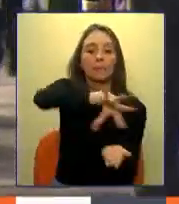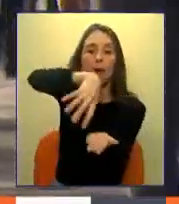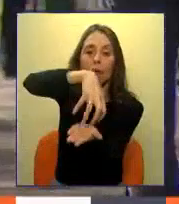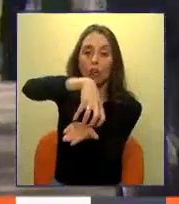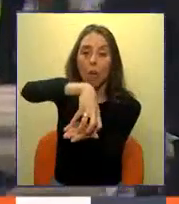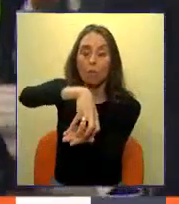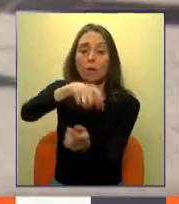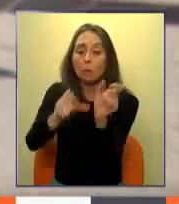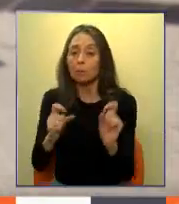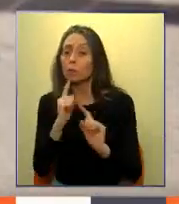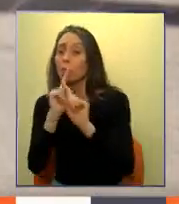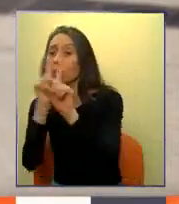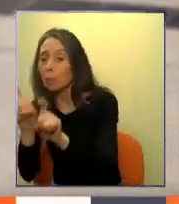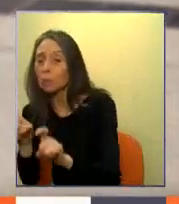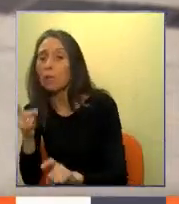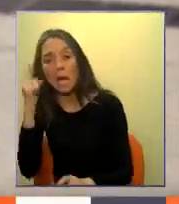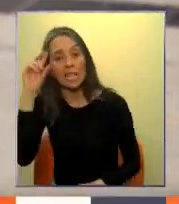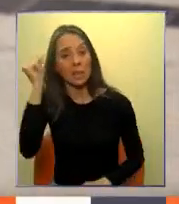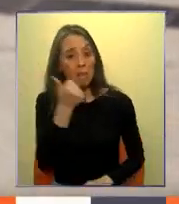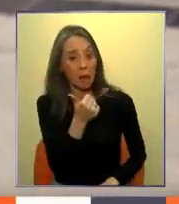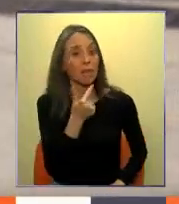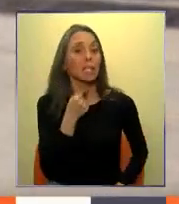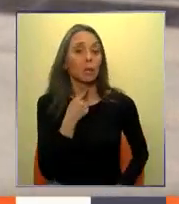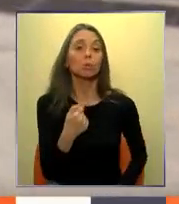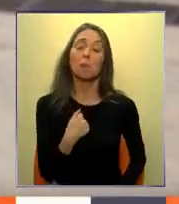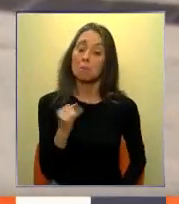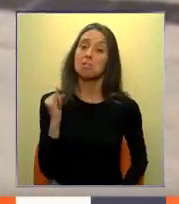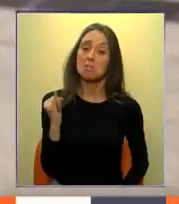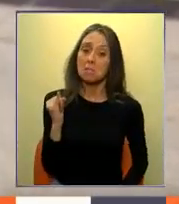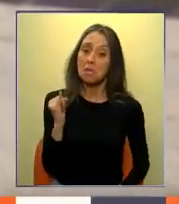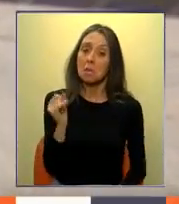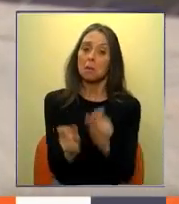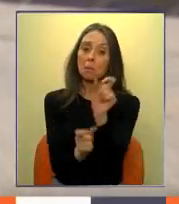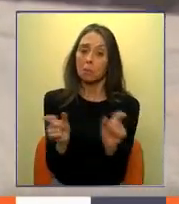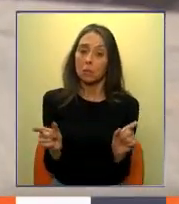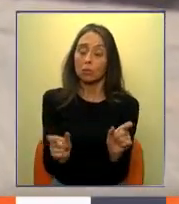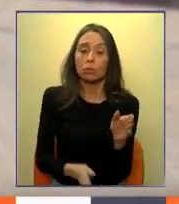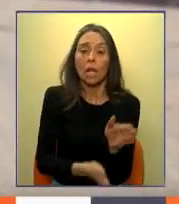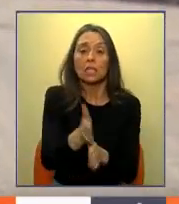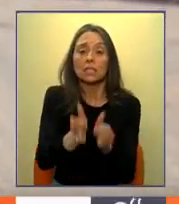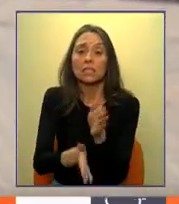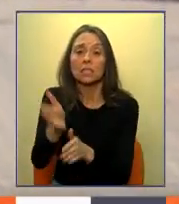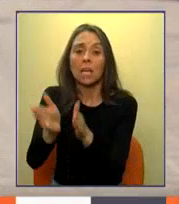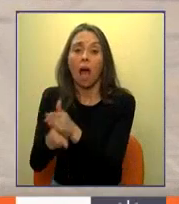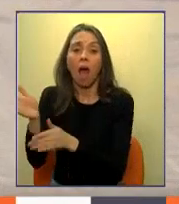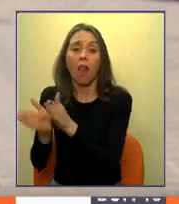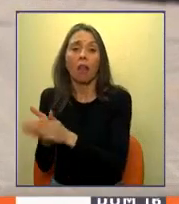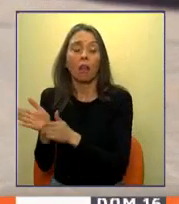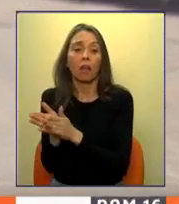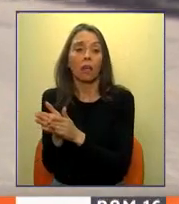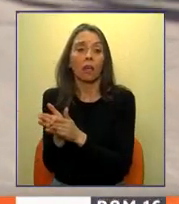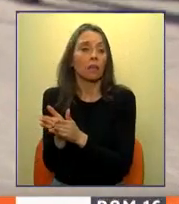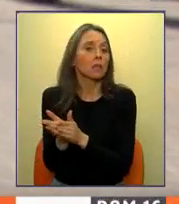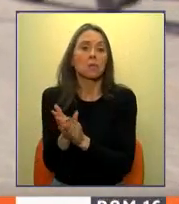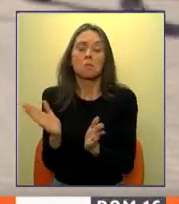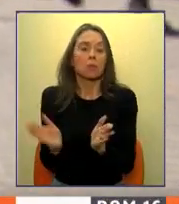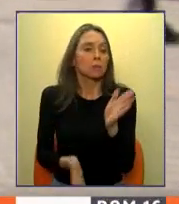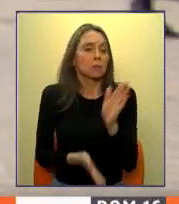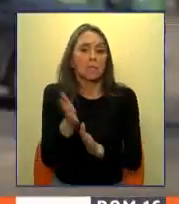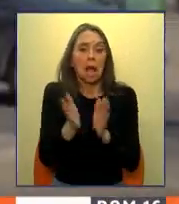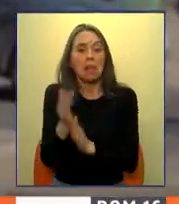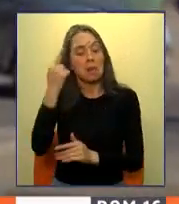gusta la proposición? Personalmente, mí sí. La gente sale de forma indiscriminada,